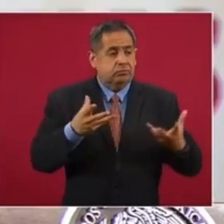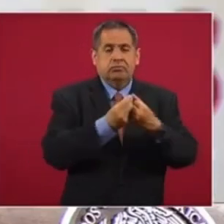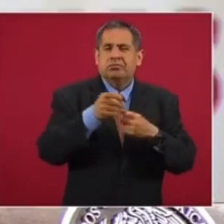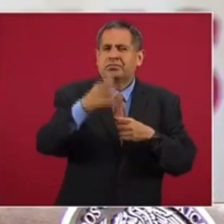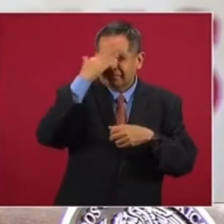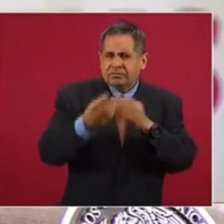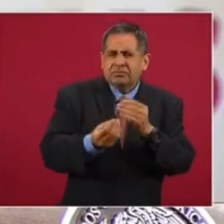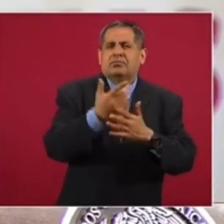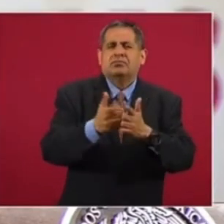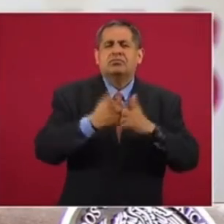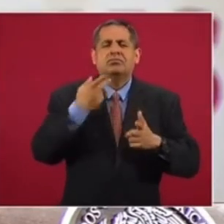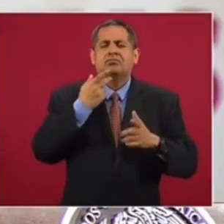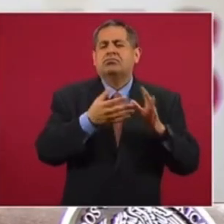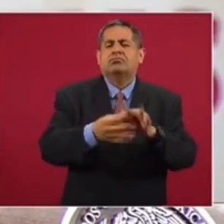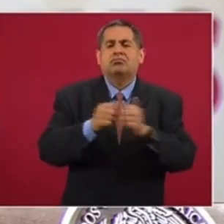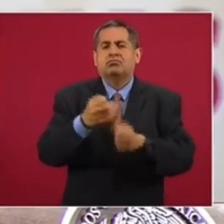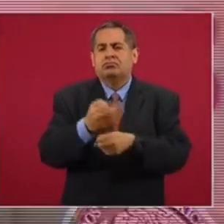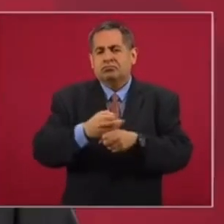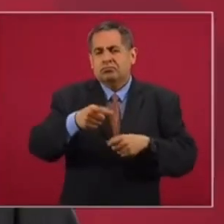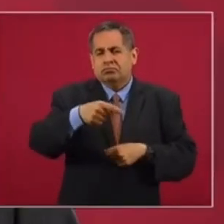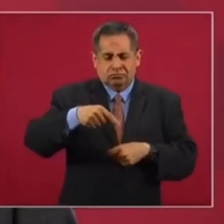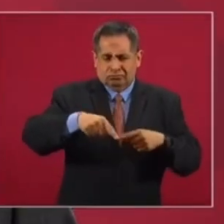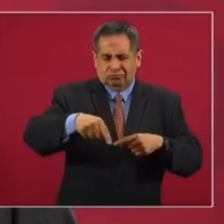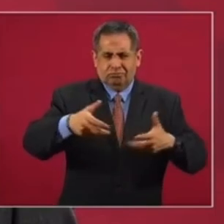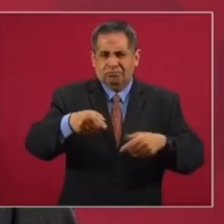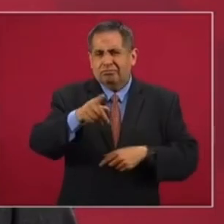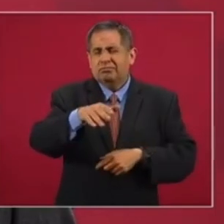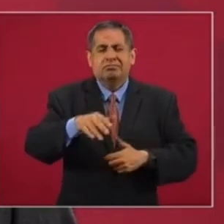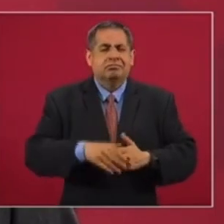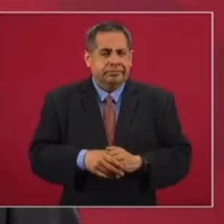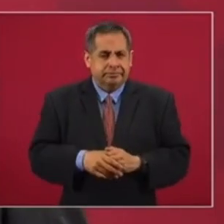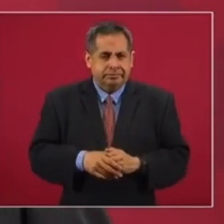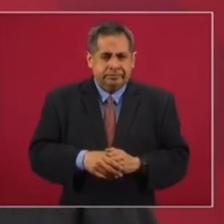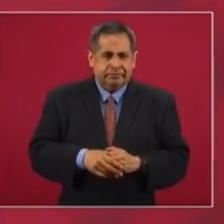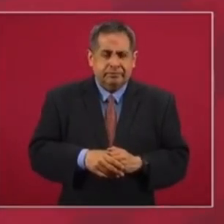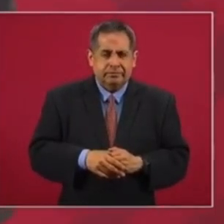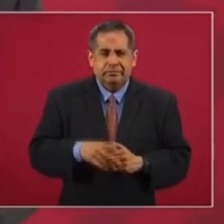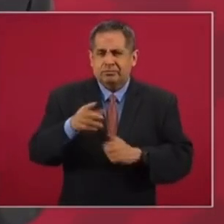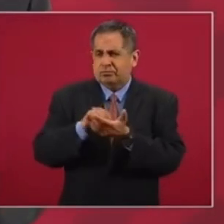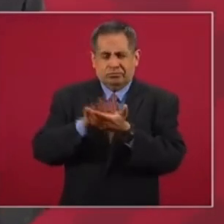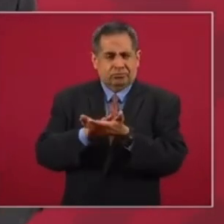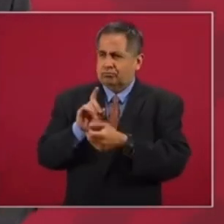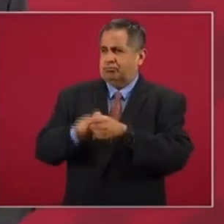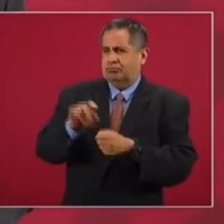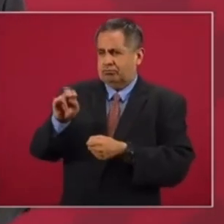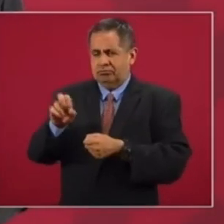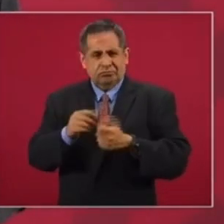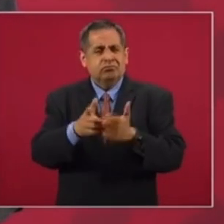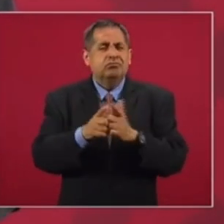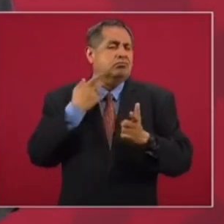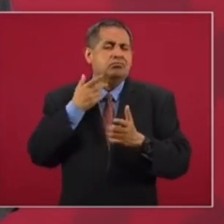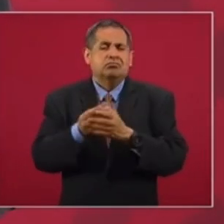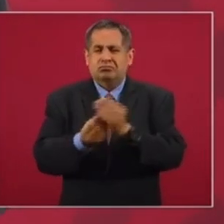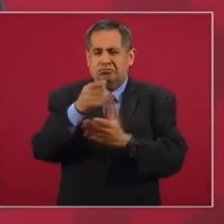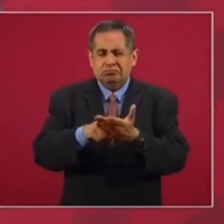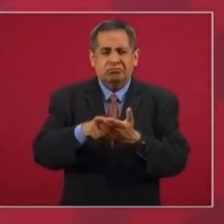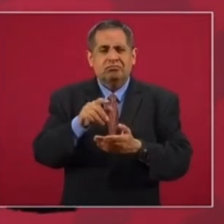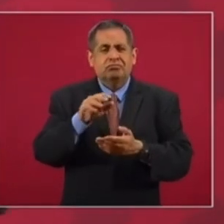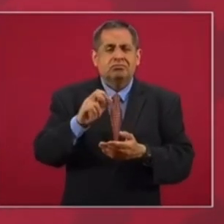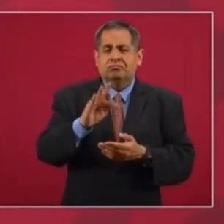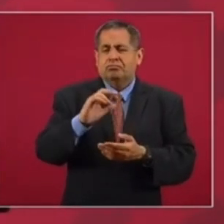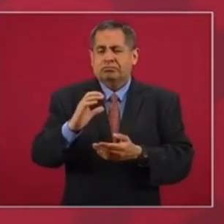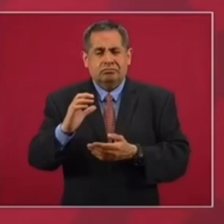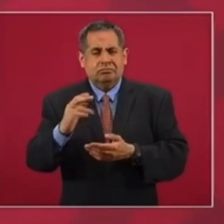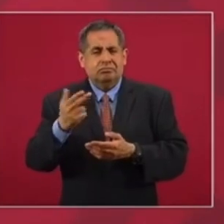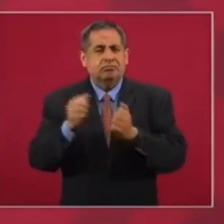partido nuevo que están registrando, el de Arón y los